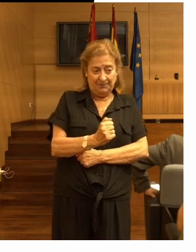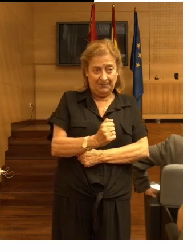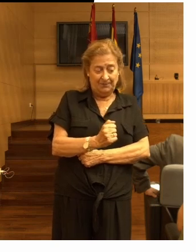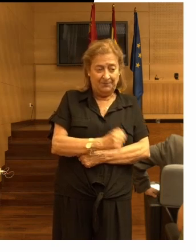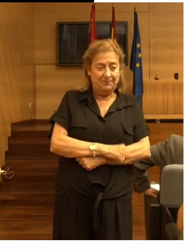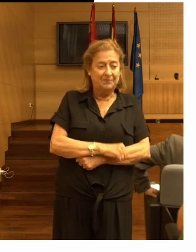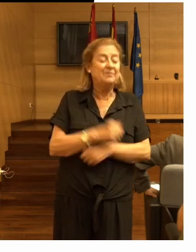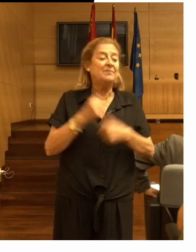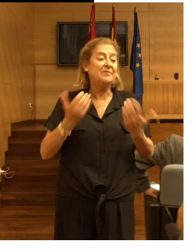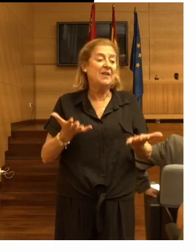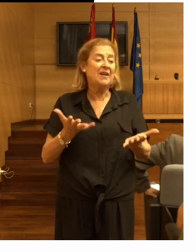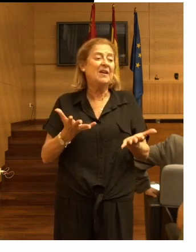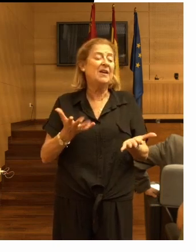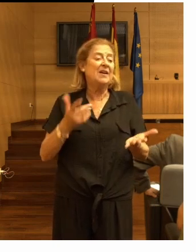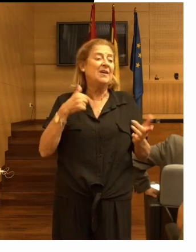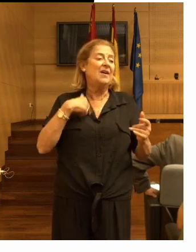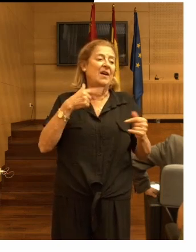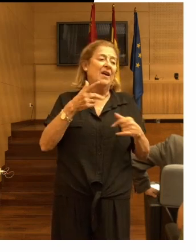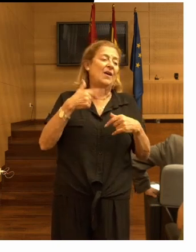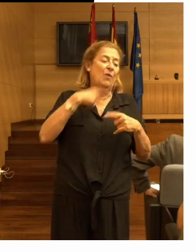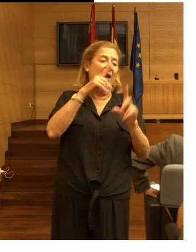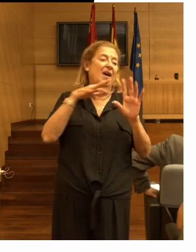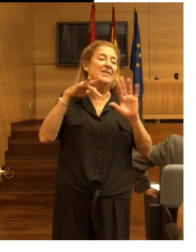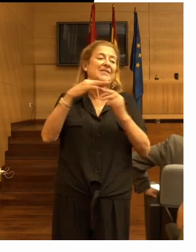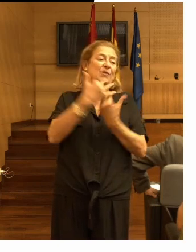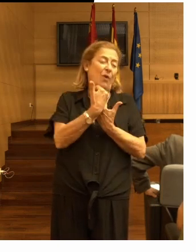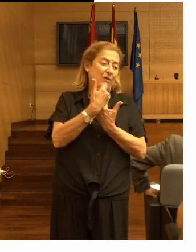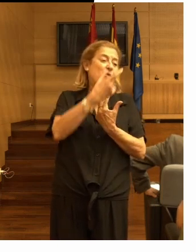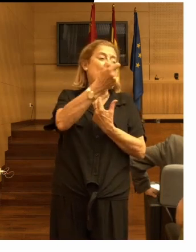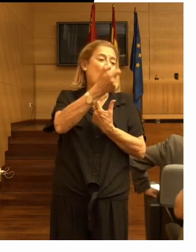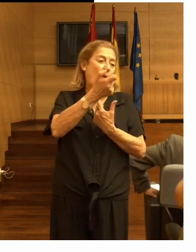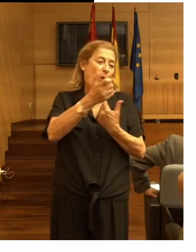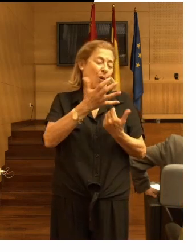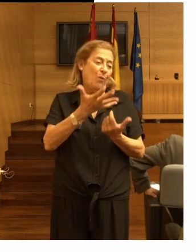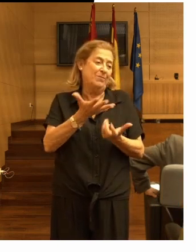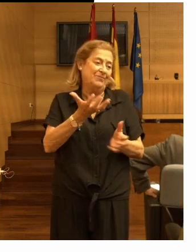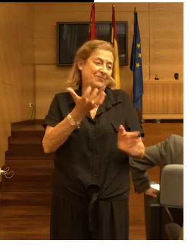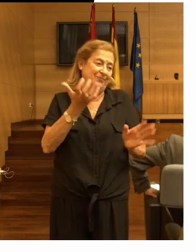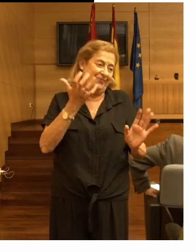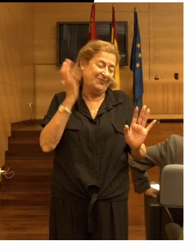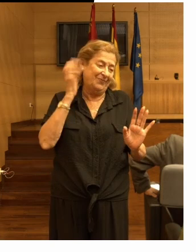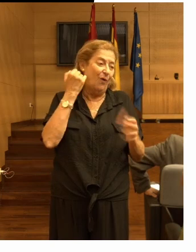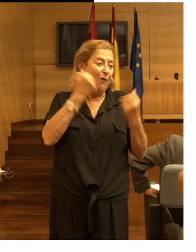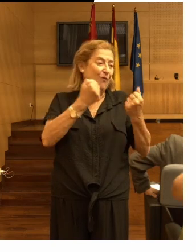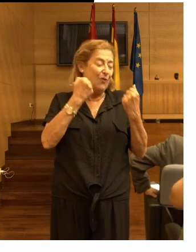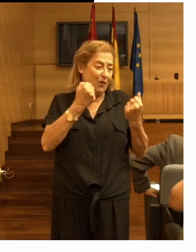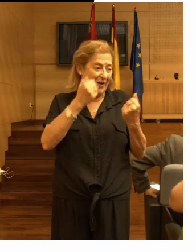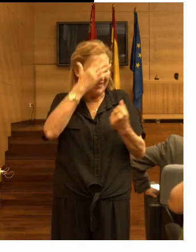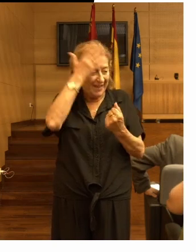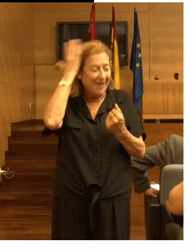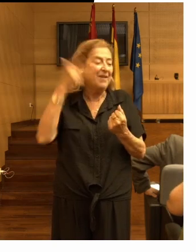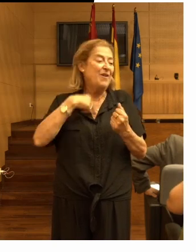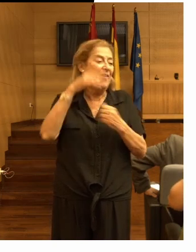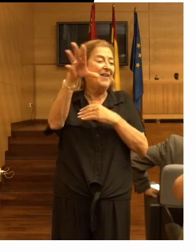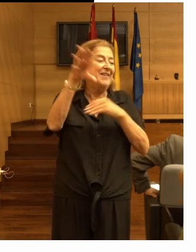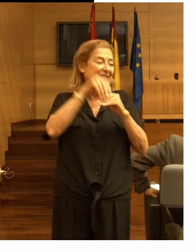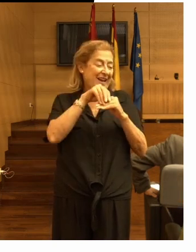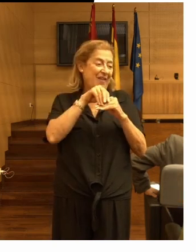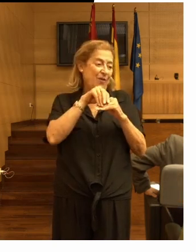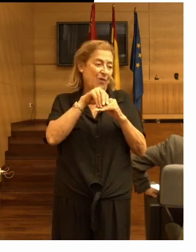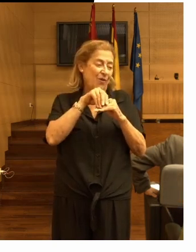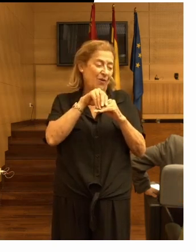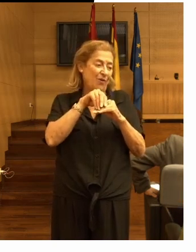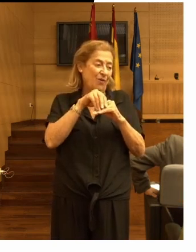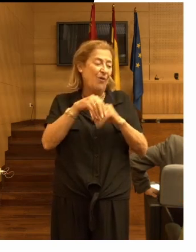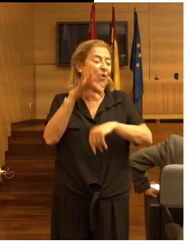bueno aquí he puesto unas ilustraciones un poquito grotescas que he sacado del